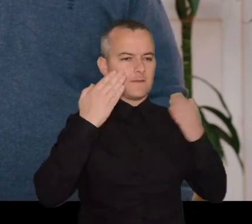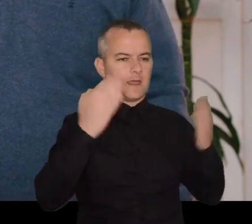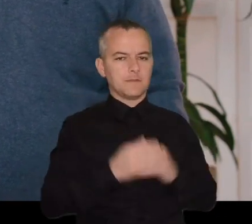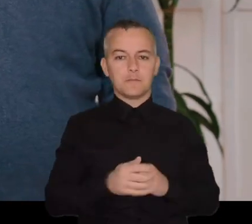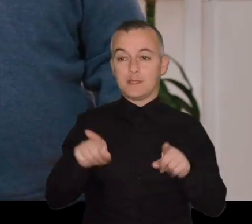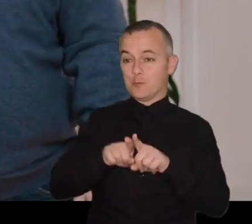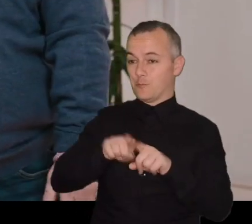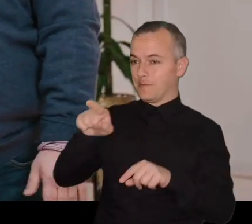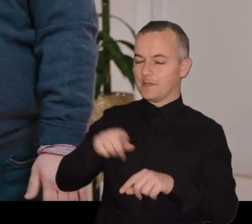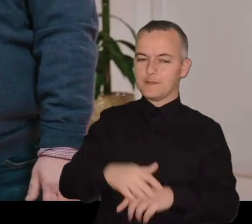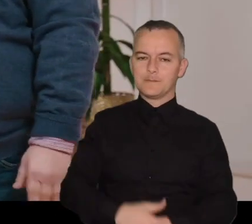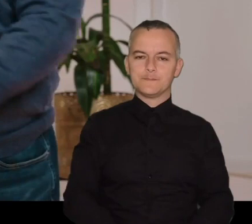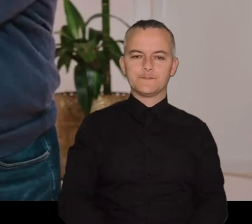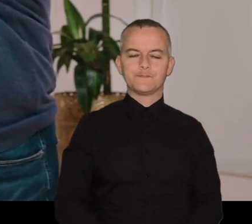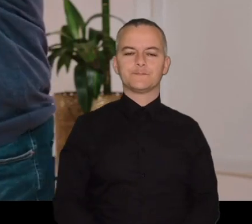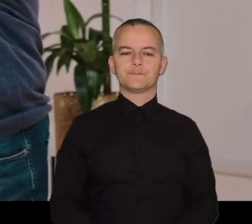Pablo. Igualmente.